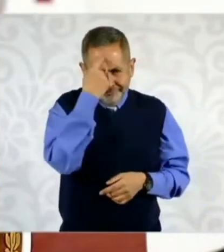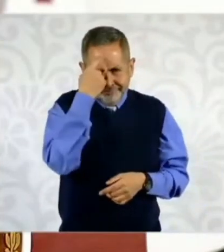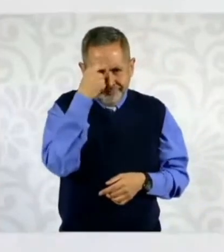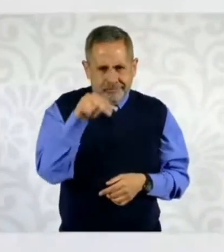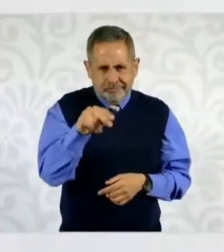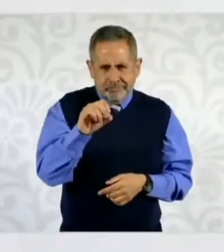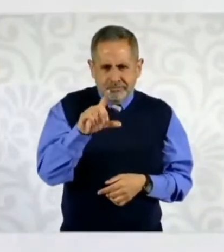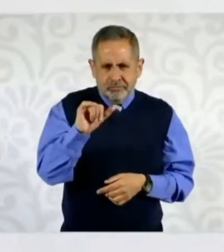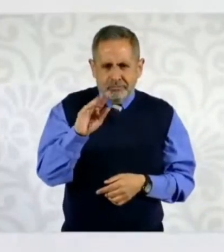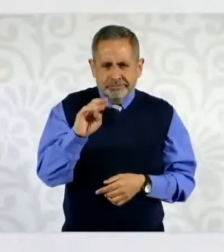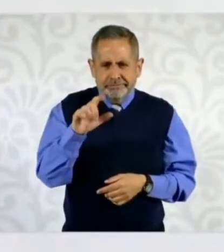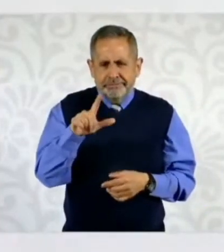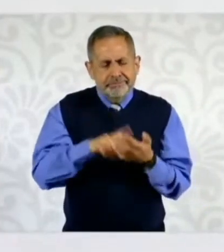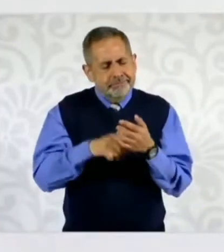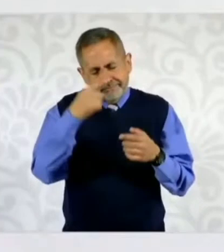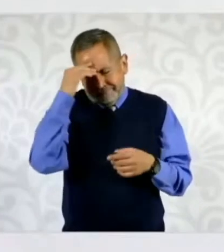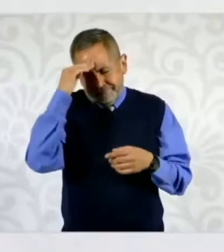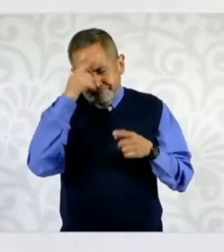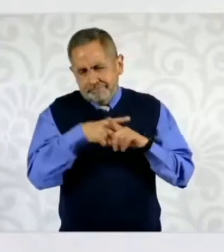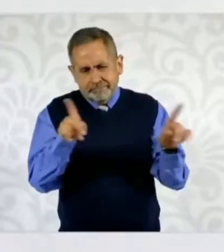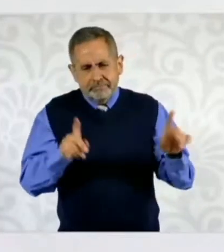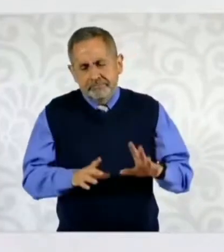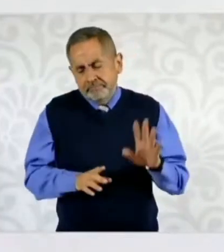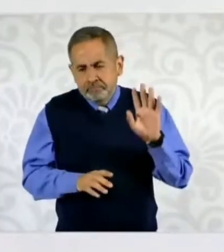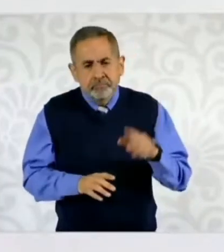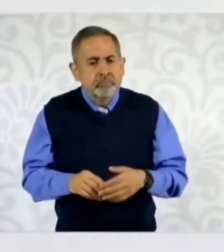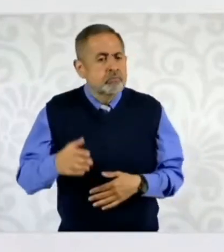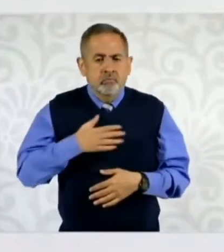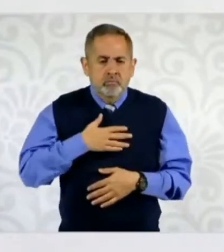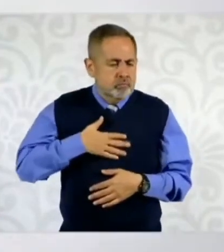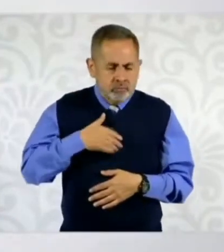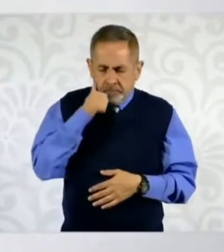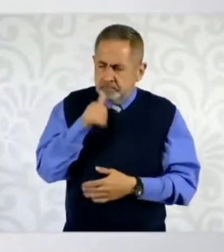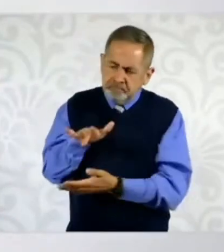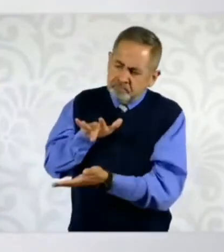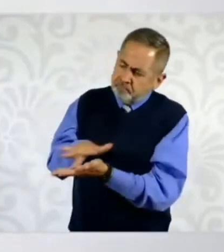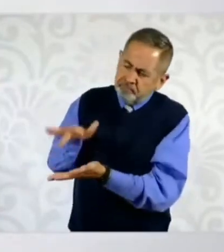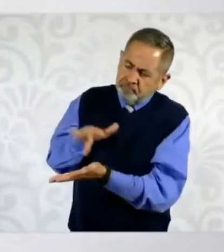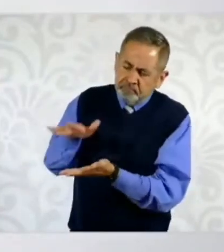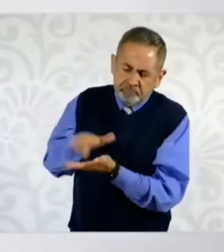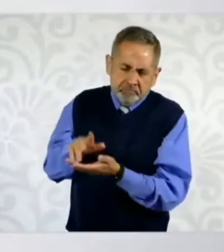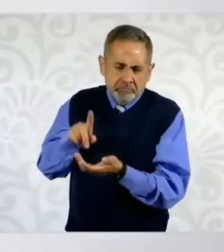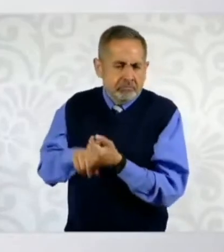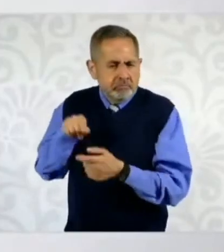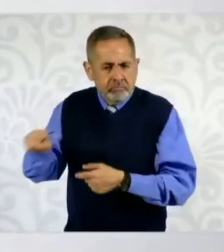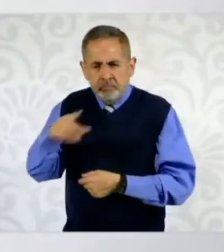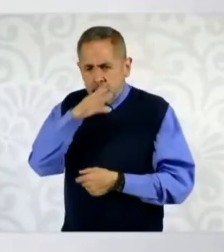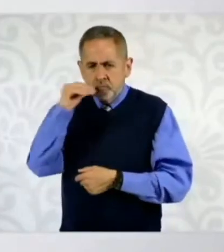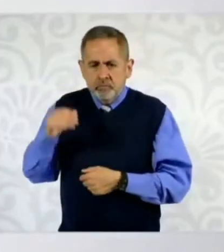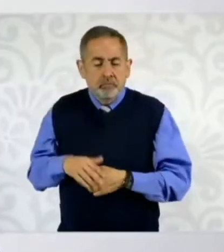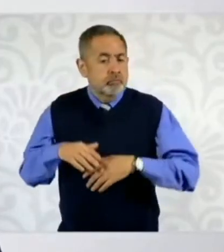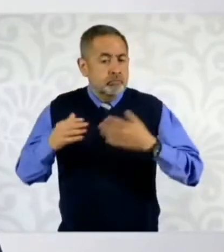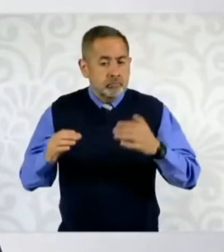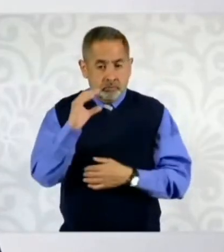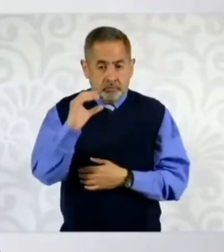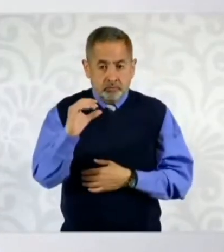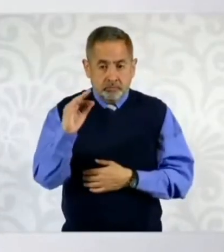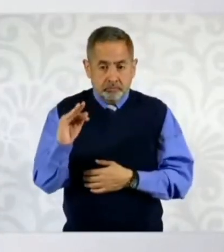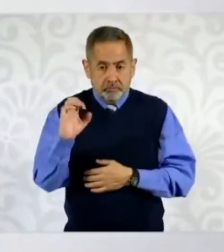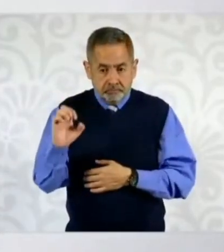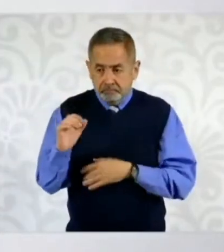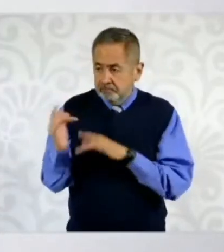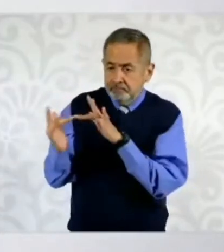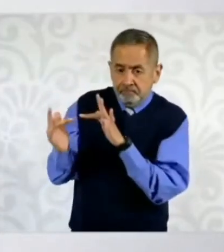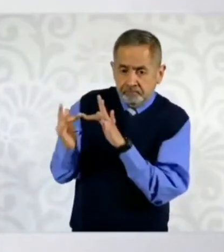vamos a ponerlo así. Y nosotros vamos a apoyar siempre. Entonces, CFE está en contacto